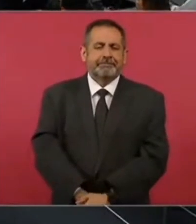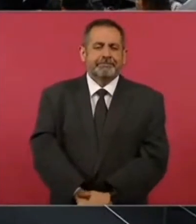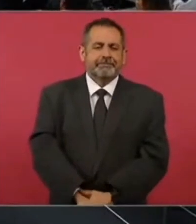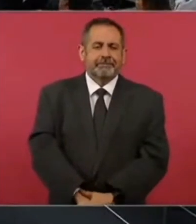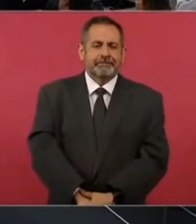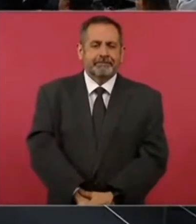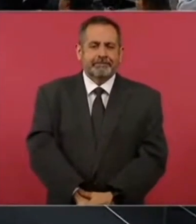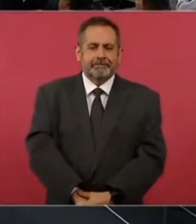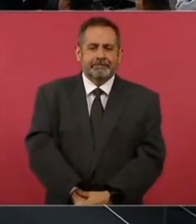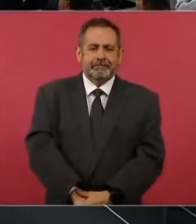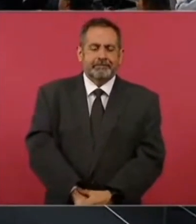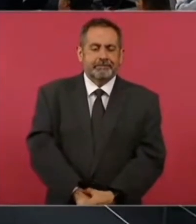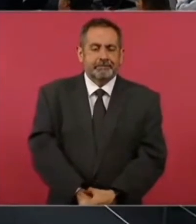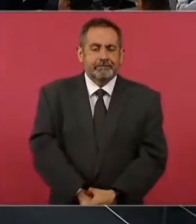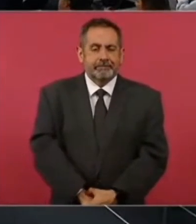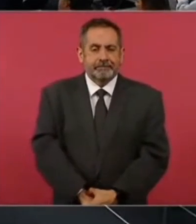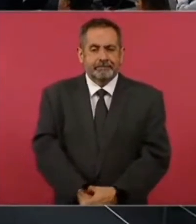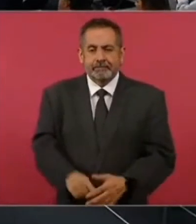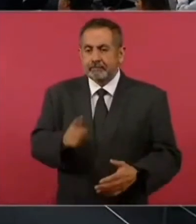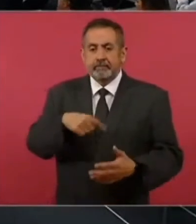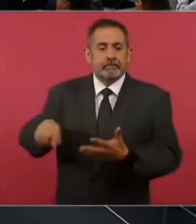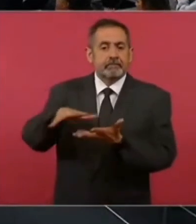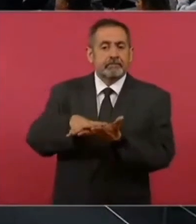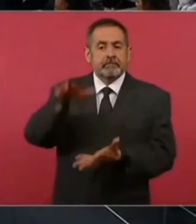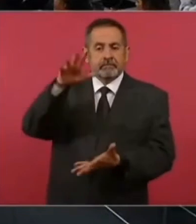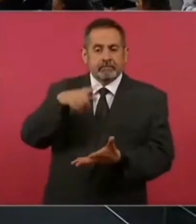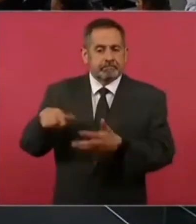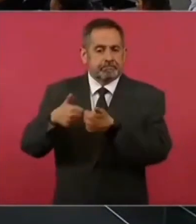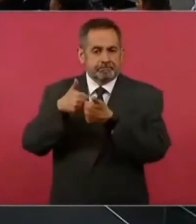La mayoría se va a quedar.